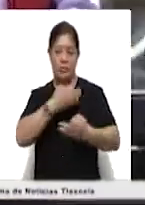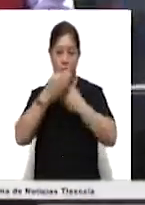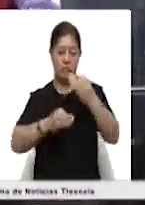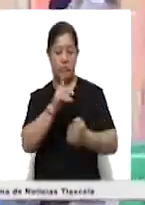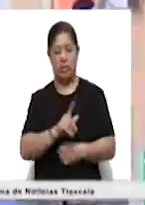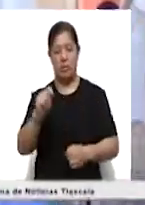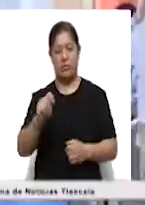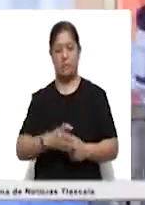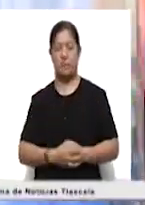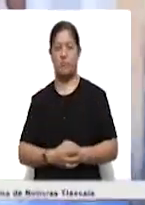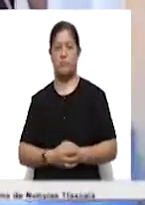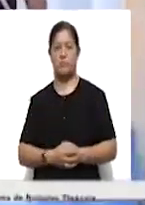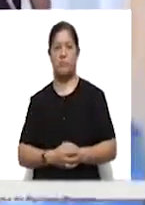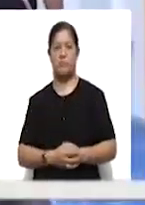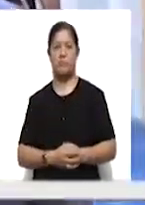Ahora Noticias.